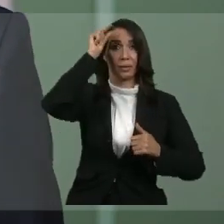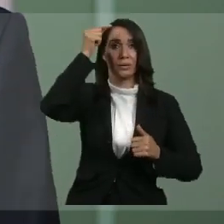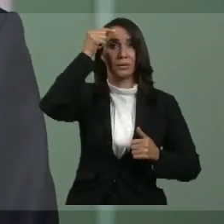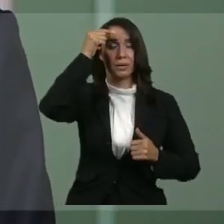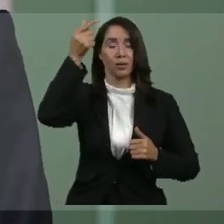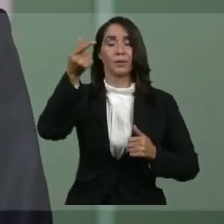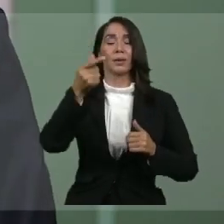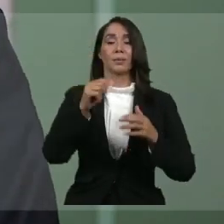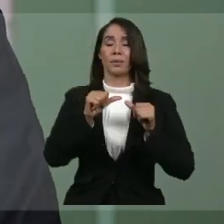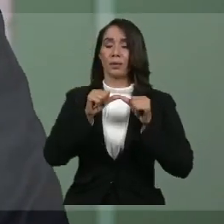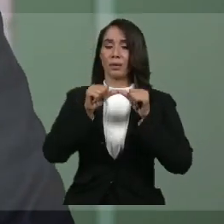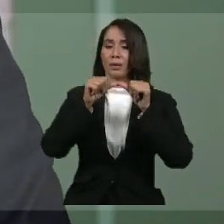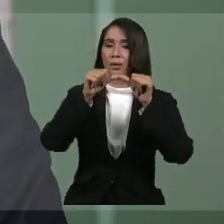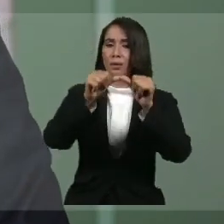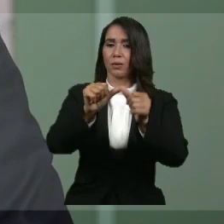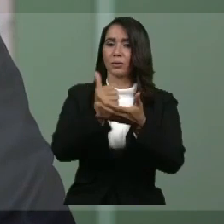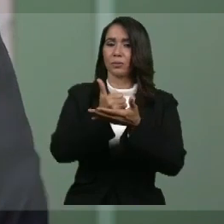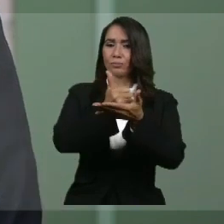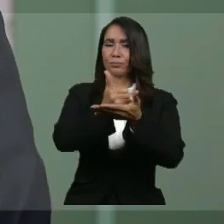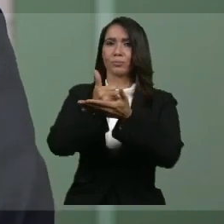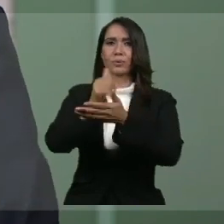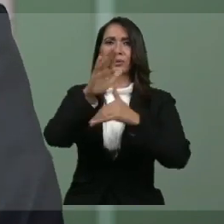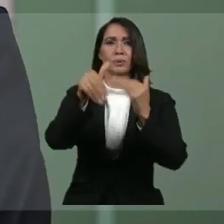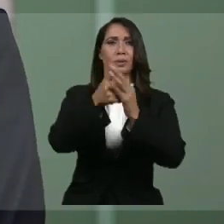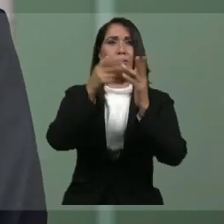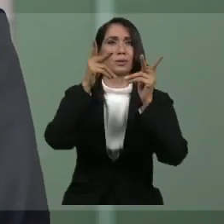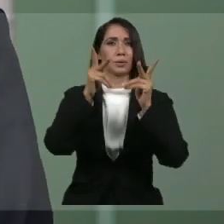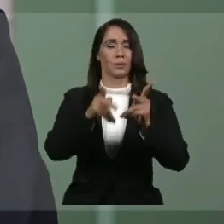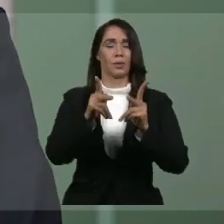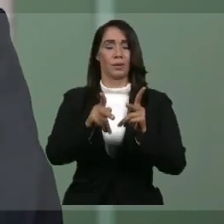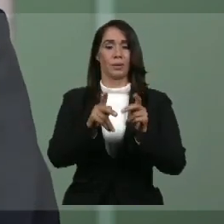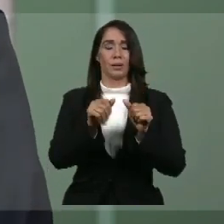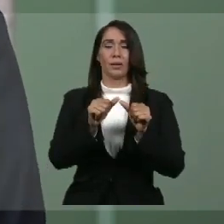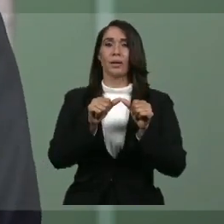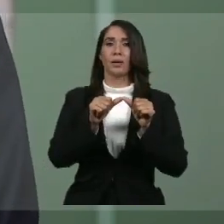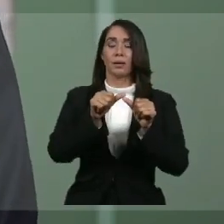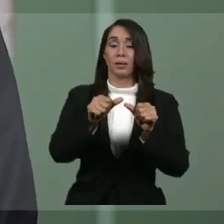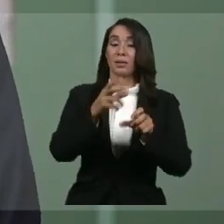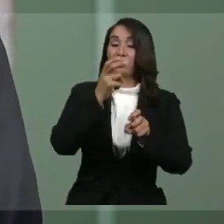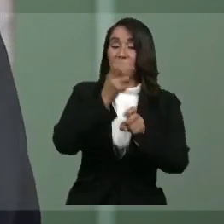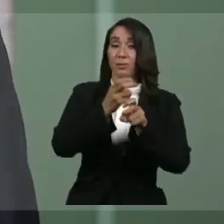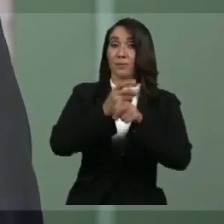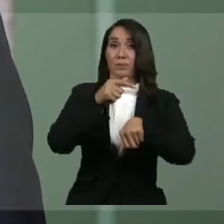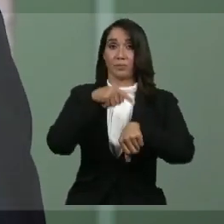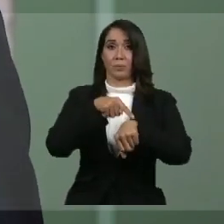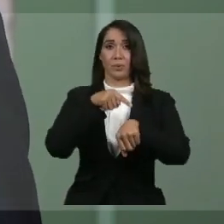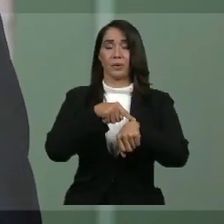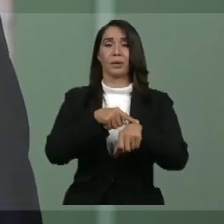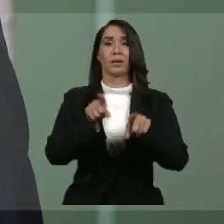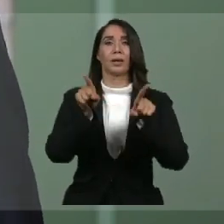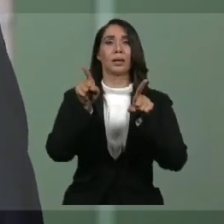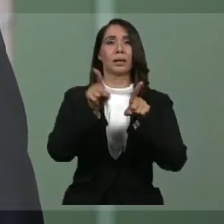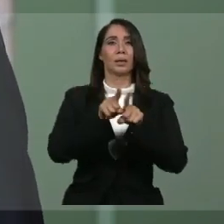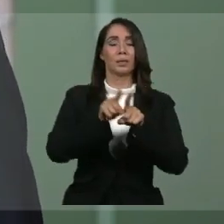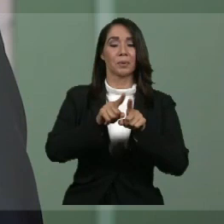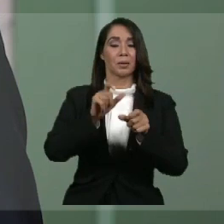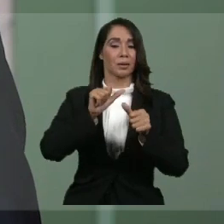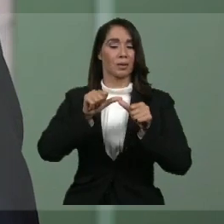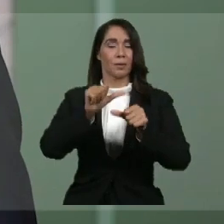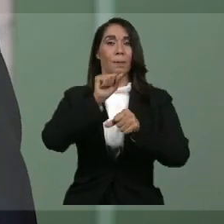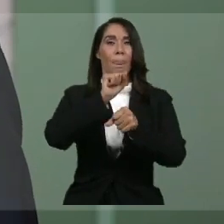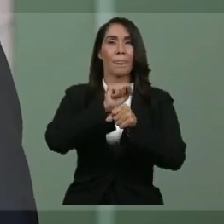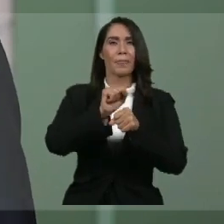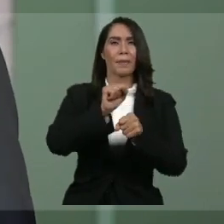además de seguir ayudando a la población a sobrellevar este difícil presente, estamos ya trabajando